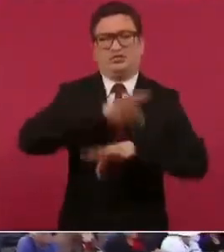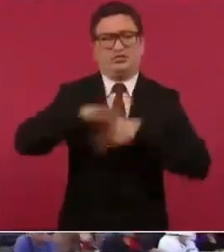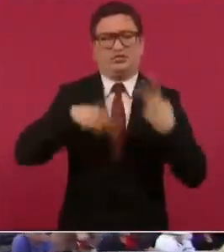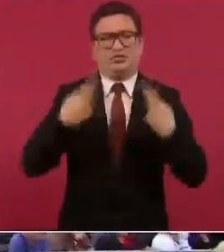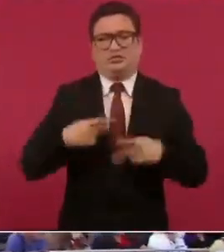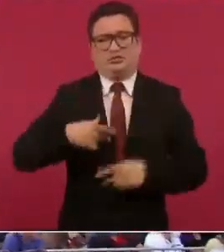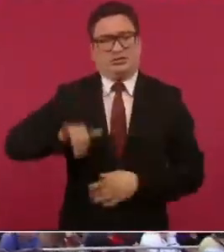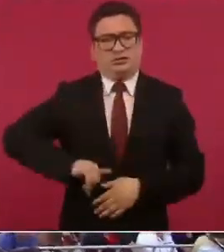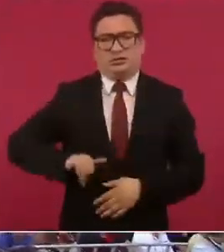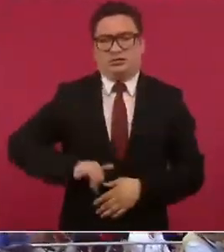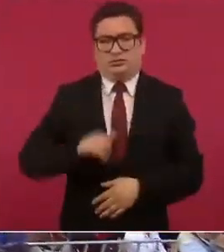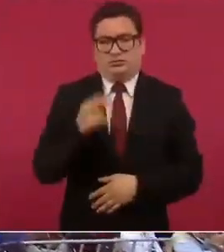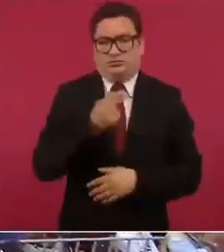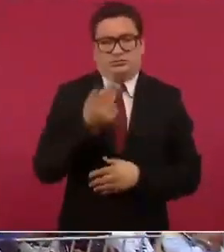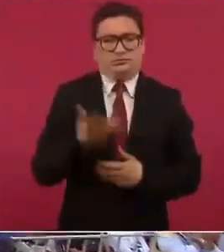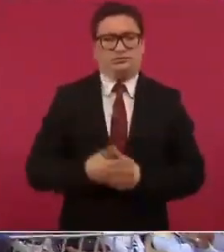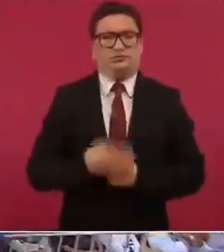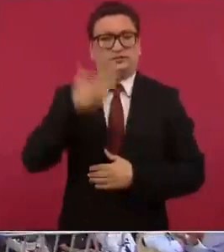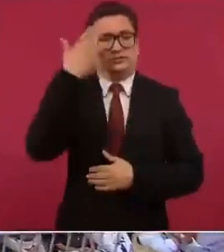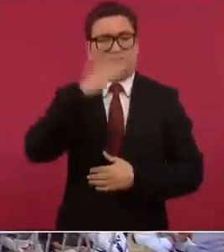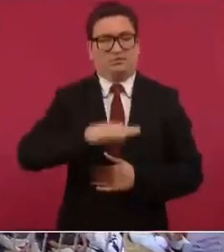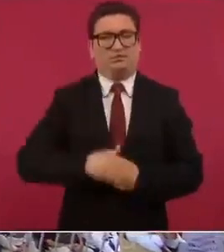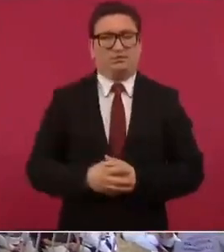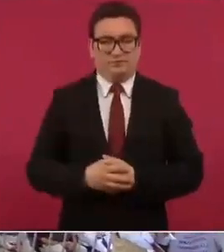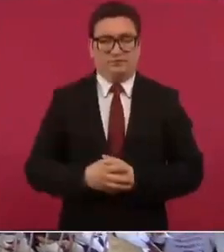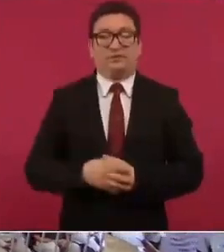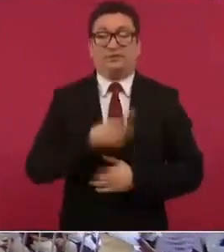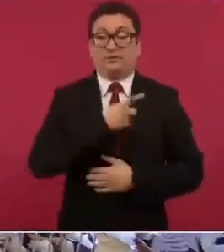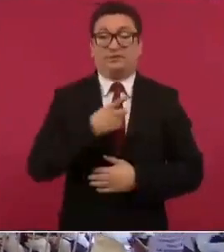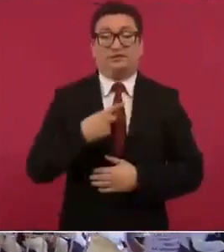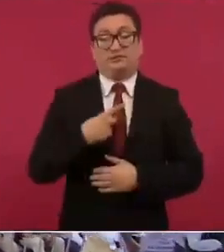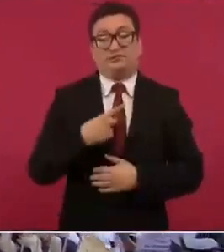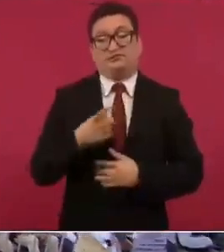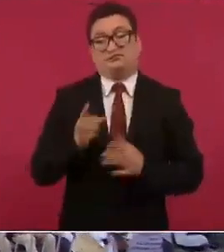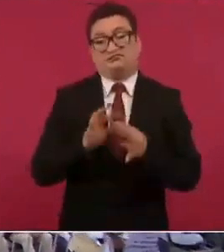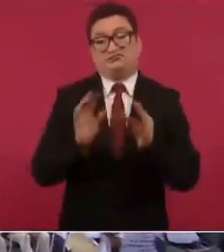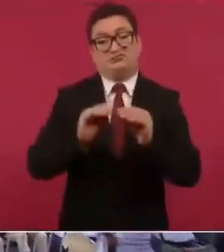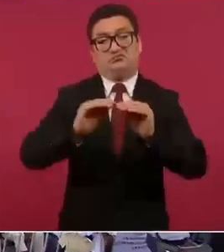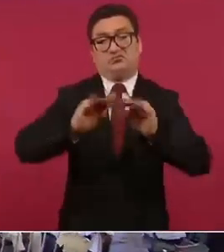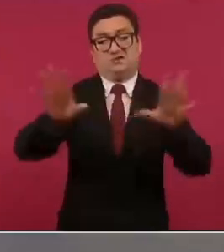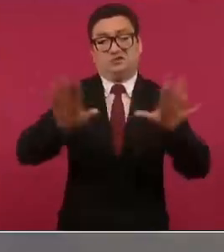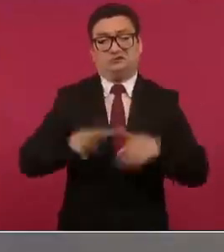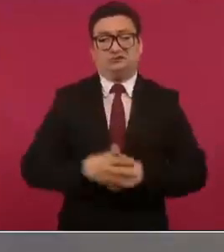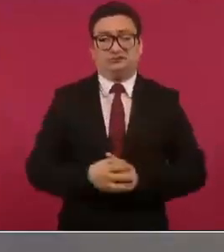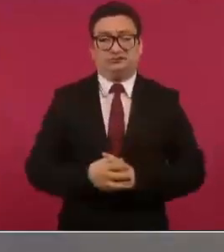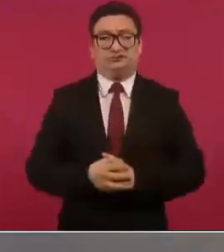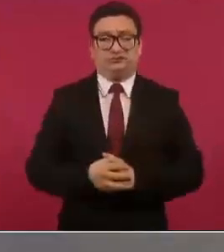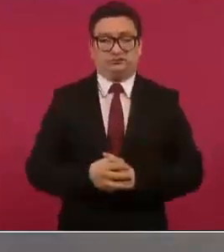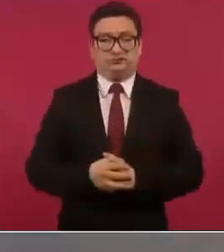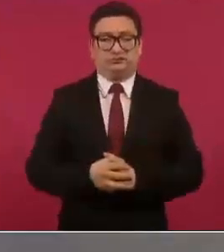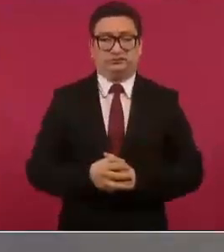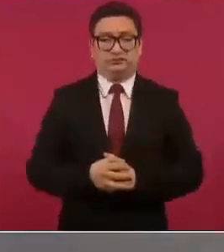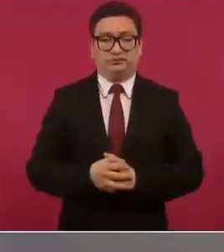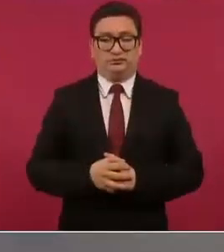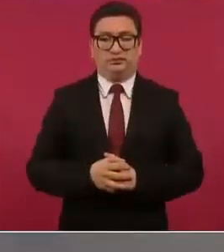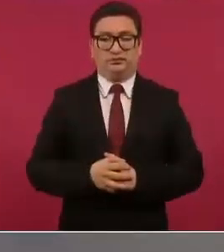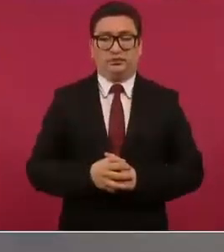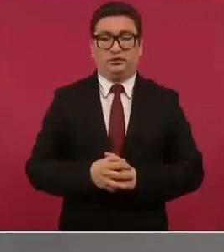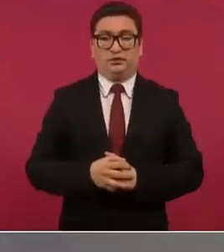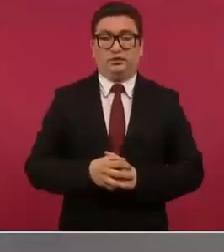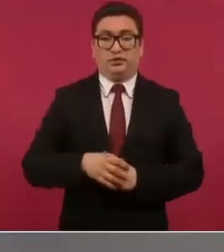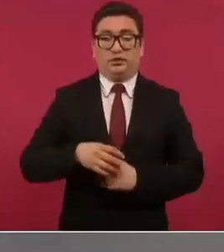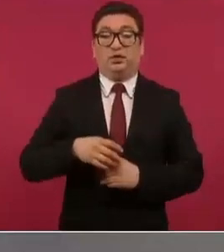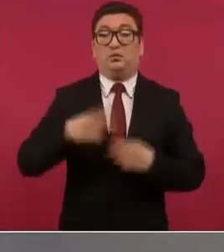y debe de quedar muy claro por encima de los intereses